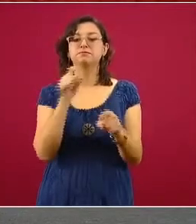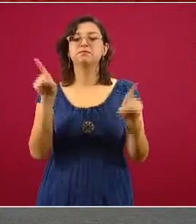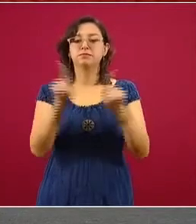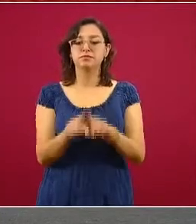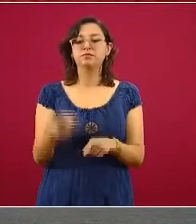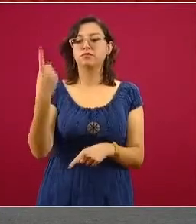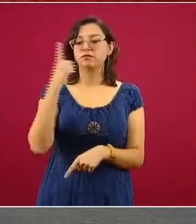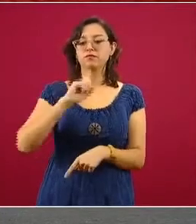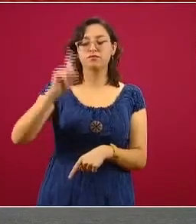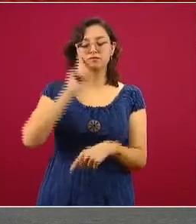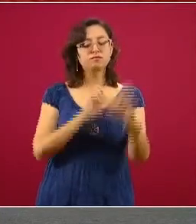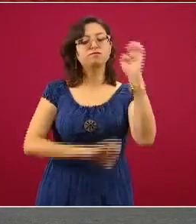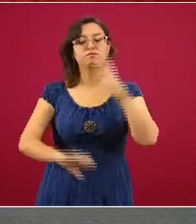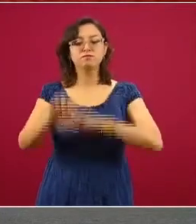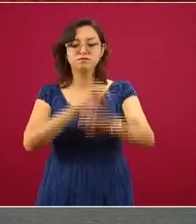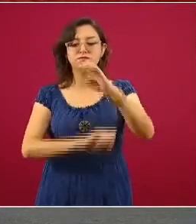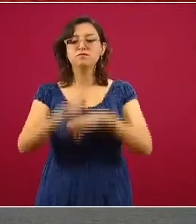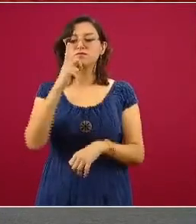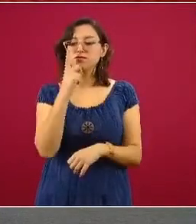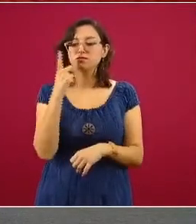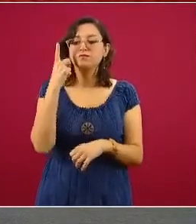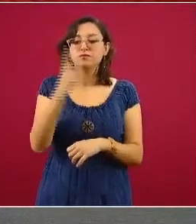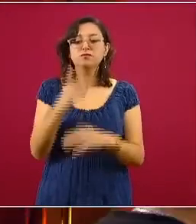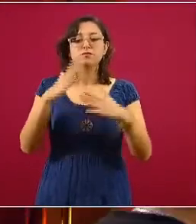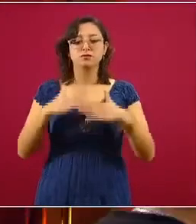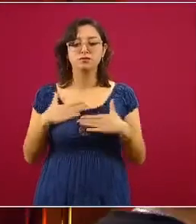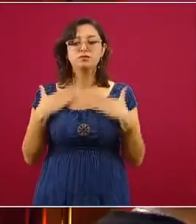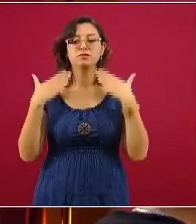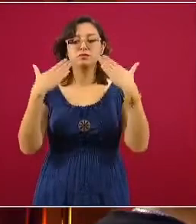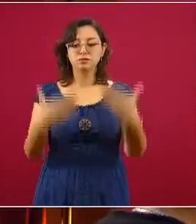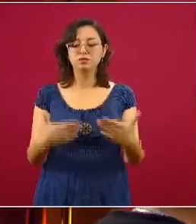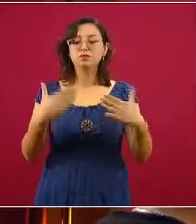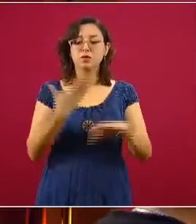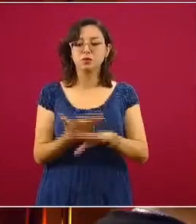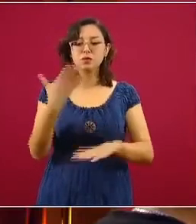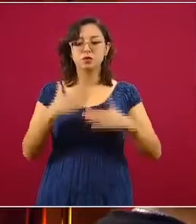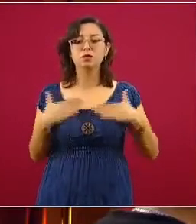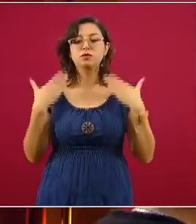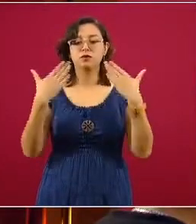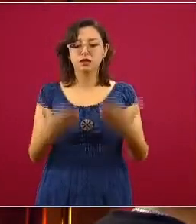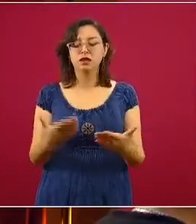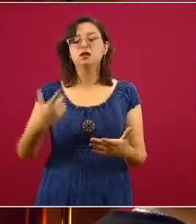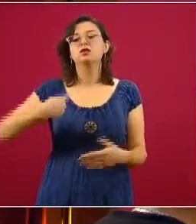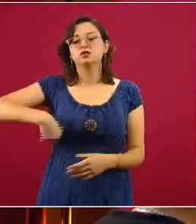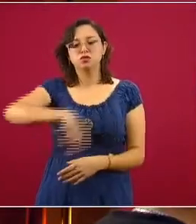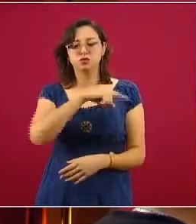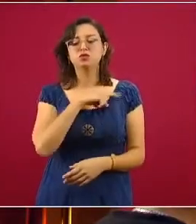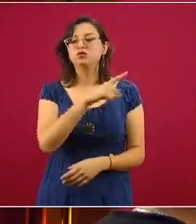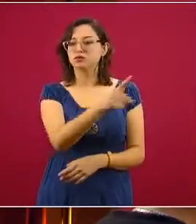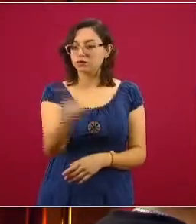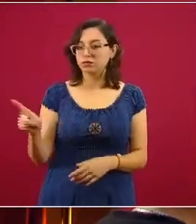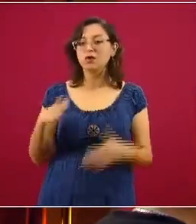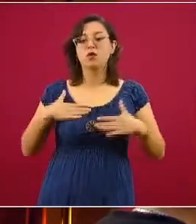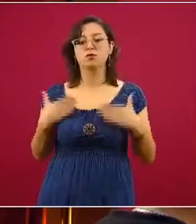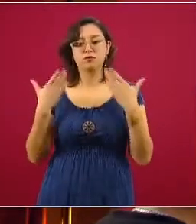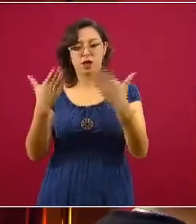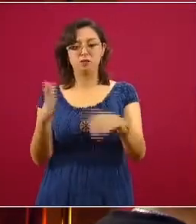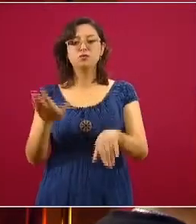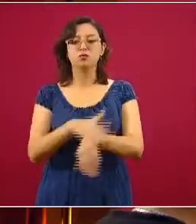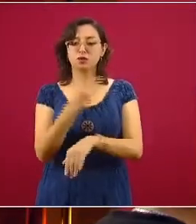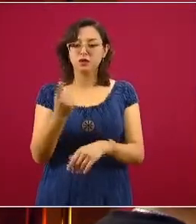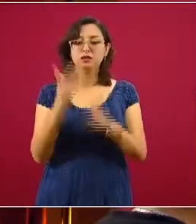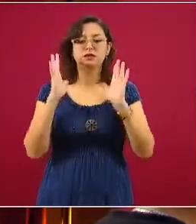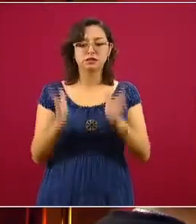empresarias solidarias, la confianza, la confianza aquí es fundamental, porque nosotros confiamos en ellos, confiamos porque ya lo han